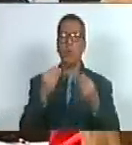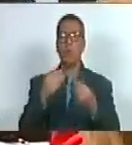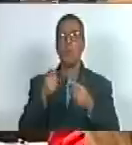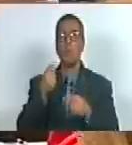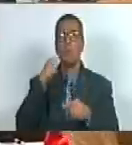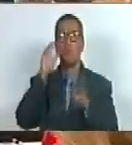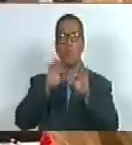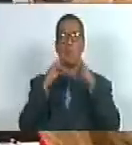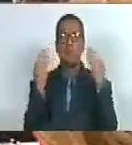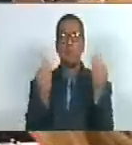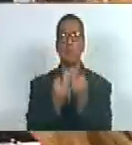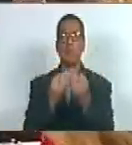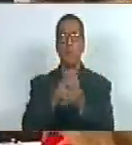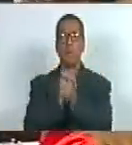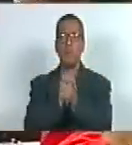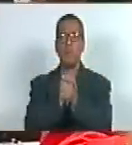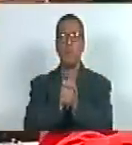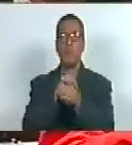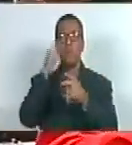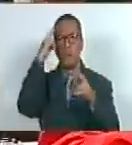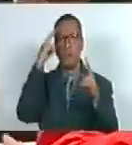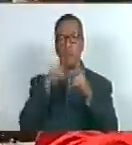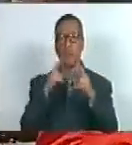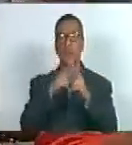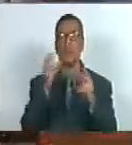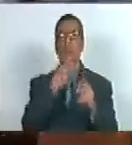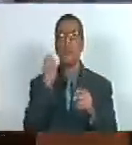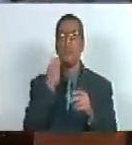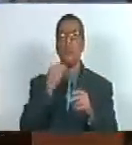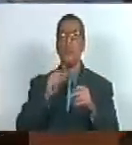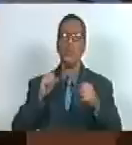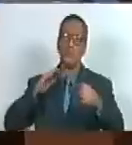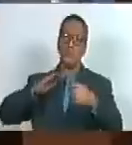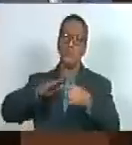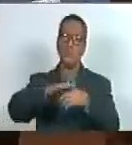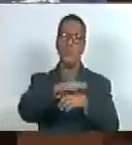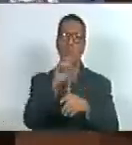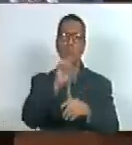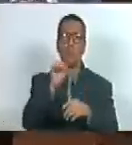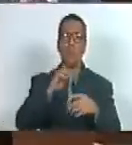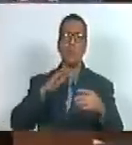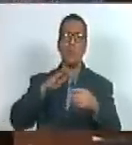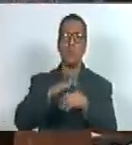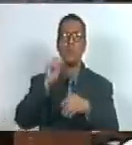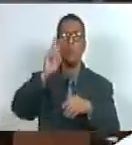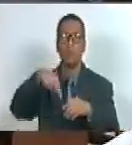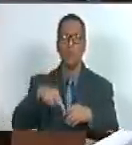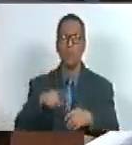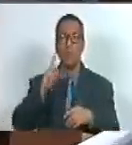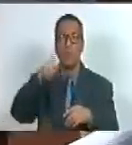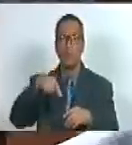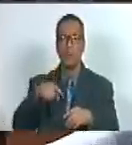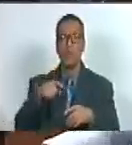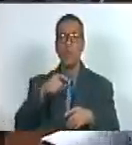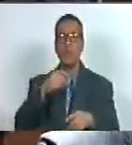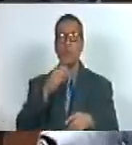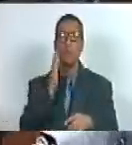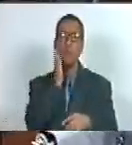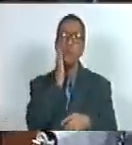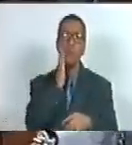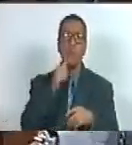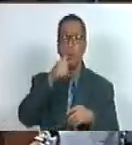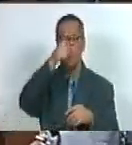a los familiares a los amigos a los conocidos de esos jóvenes que fueron arrollados pero también a todas esas madres que el día